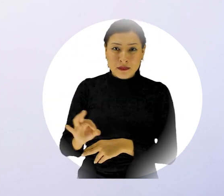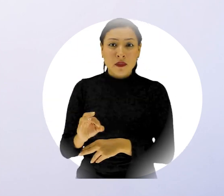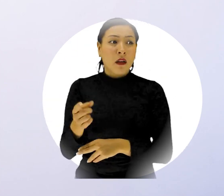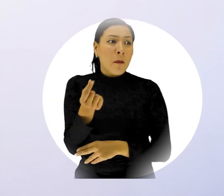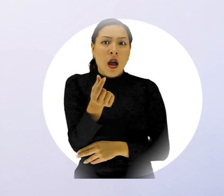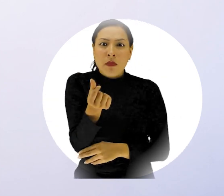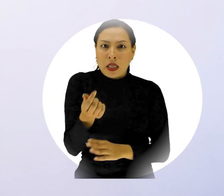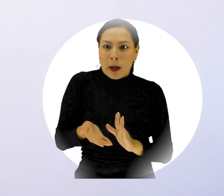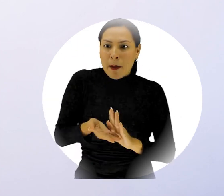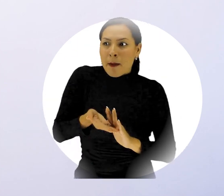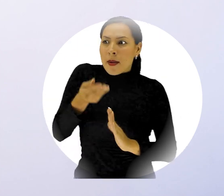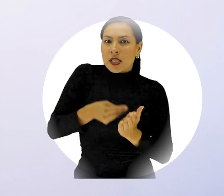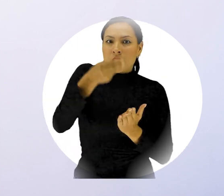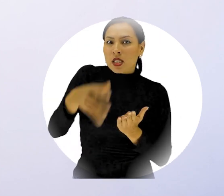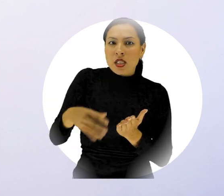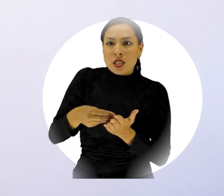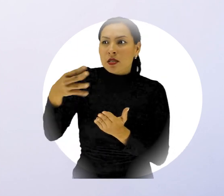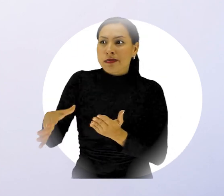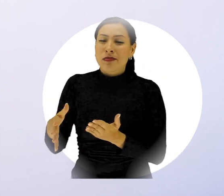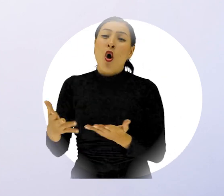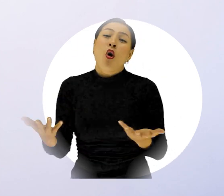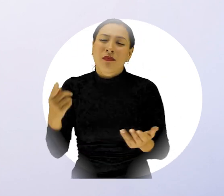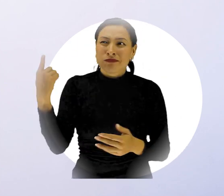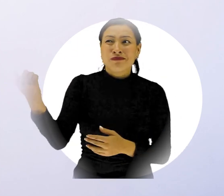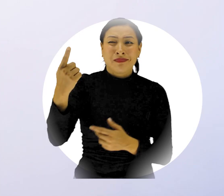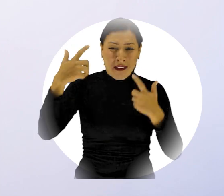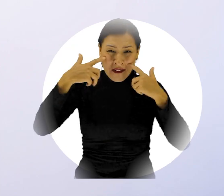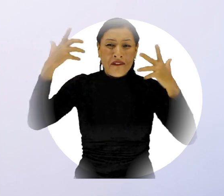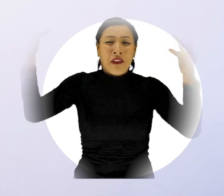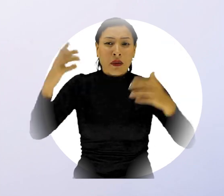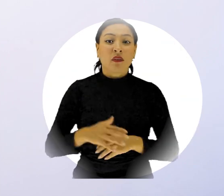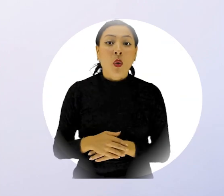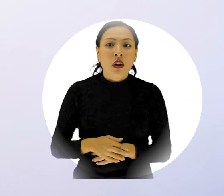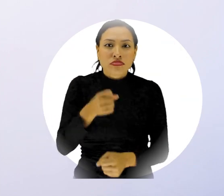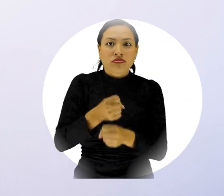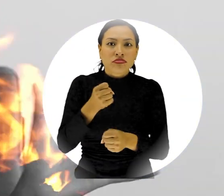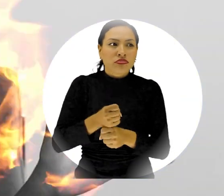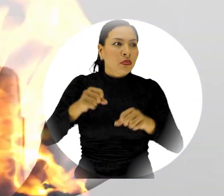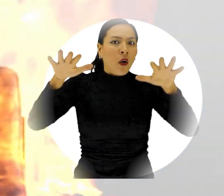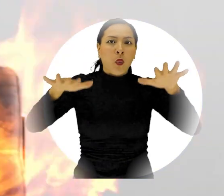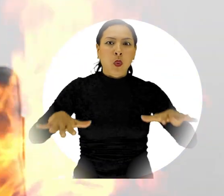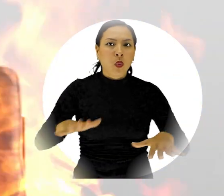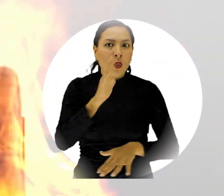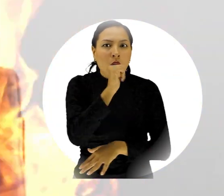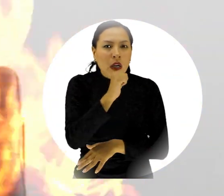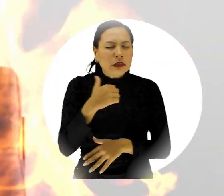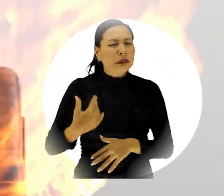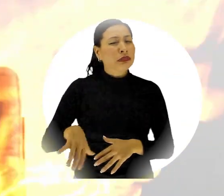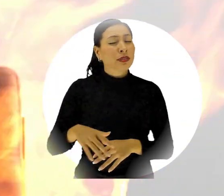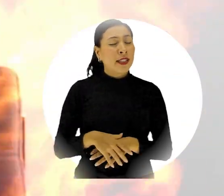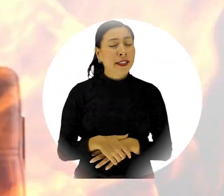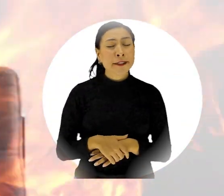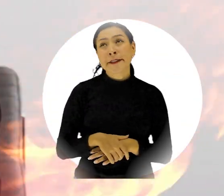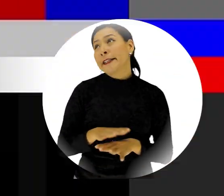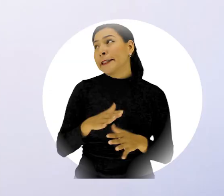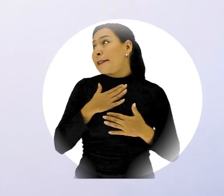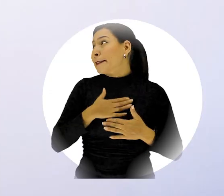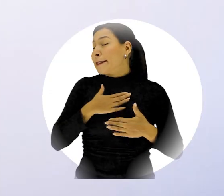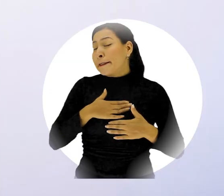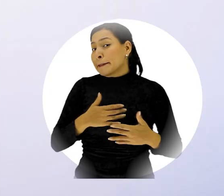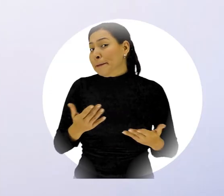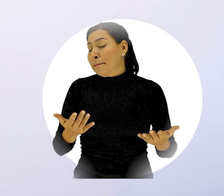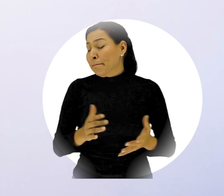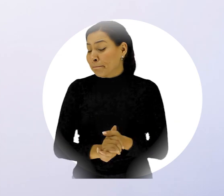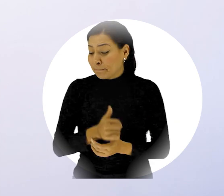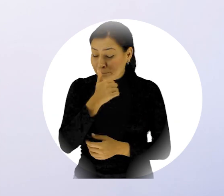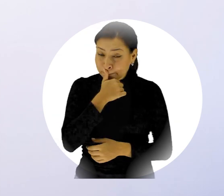moda en estos últimos meses y que genera gran incertidumbre, la recesión económica. Pero, todo está bien. No